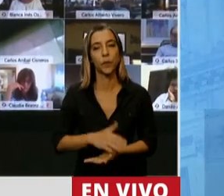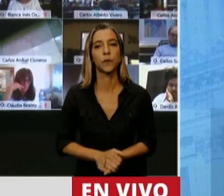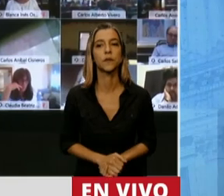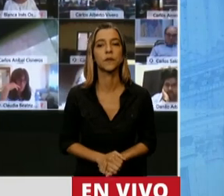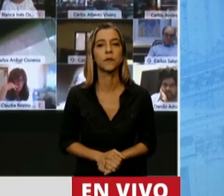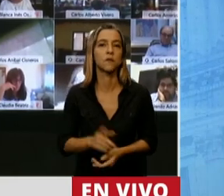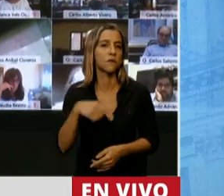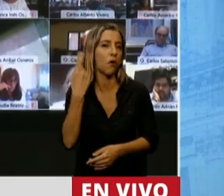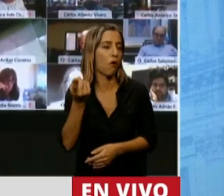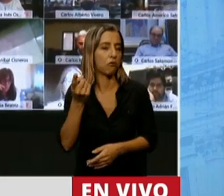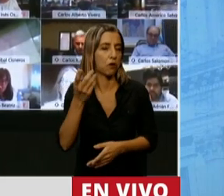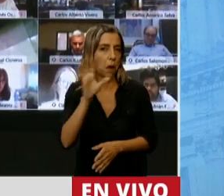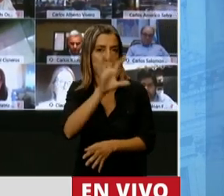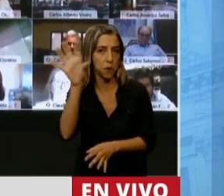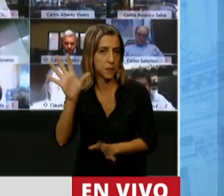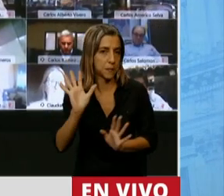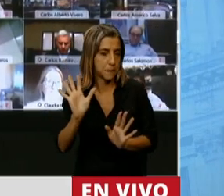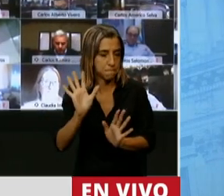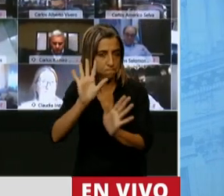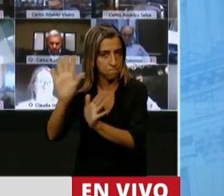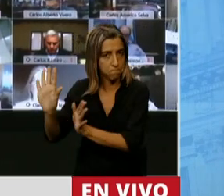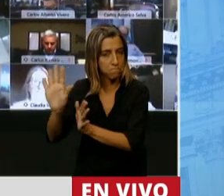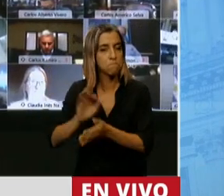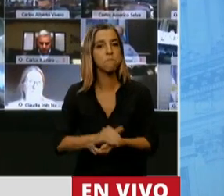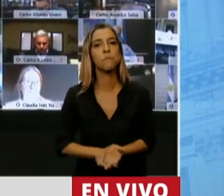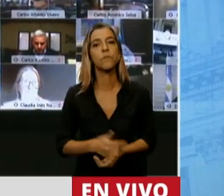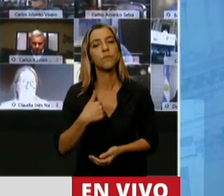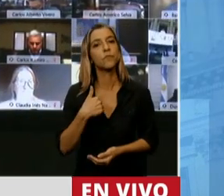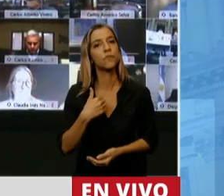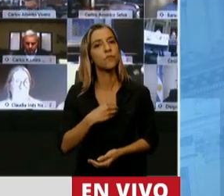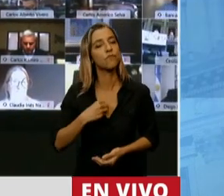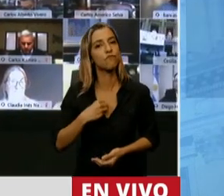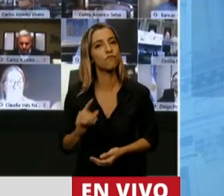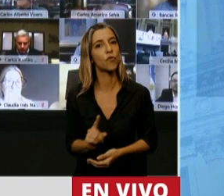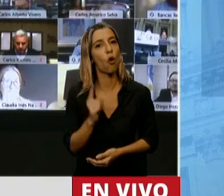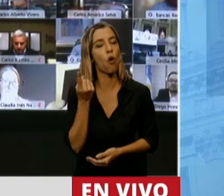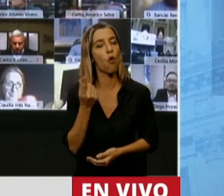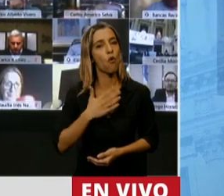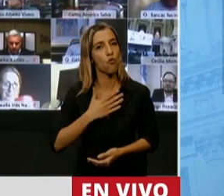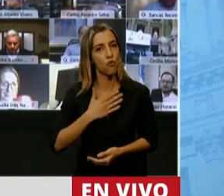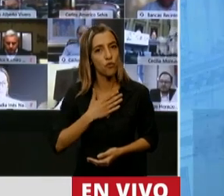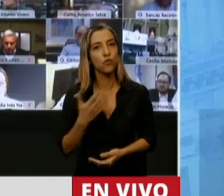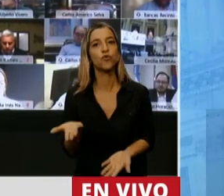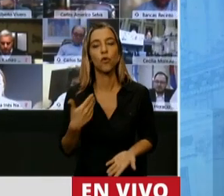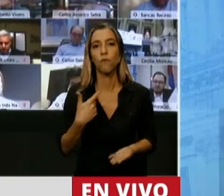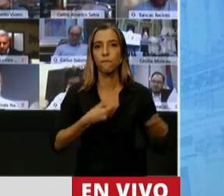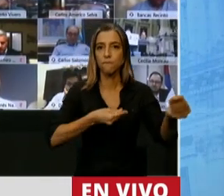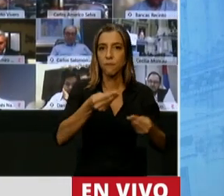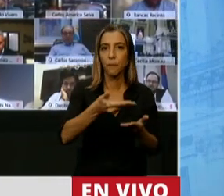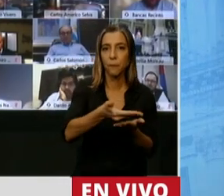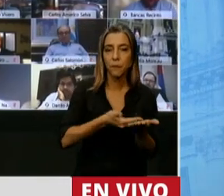otras provincias. La verdad que me siento orgulloso de que podamos tener un presupuesto previsible,